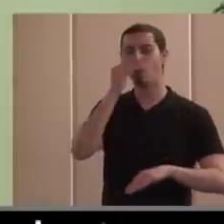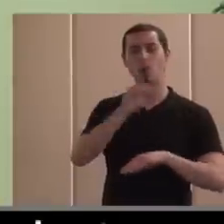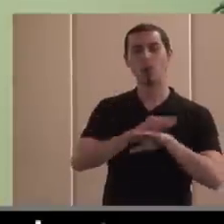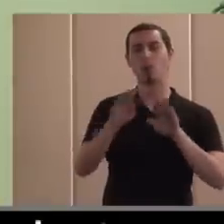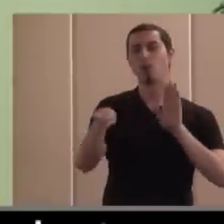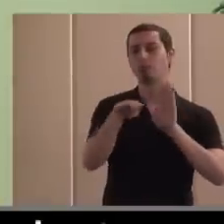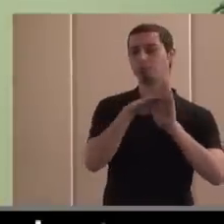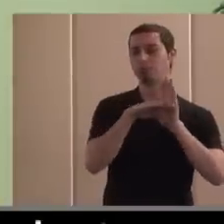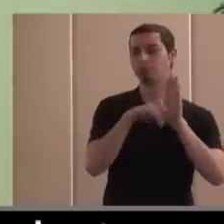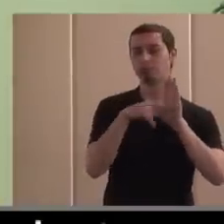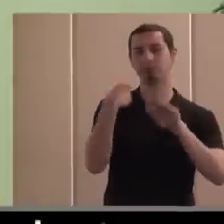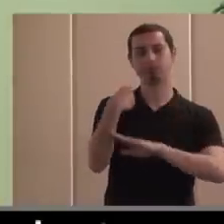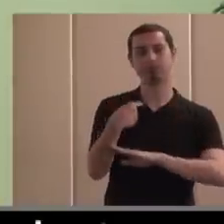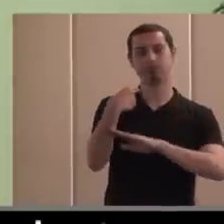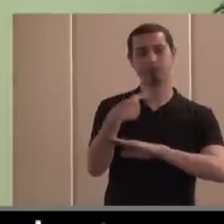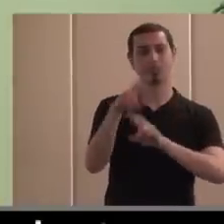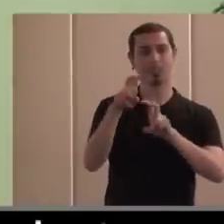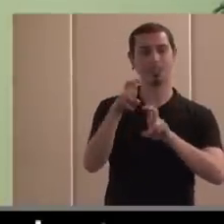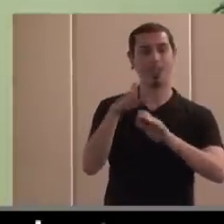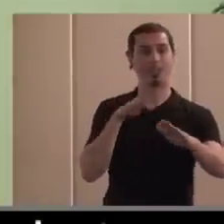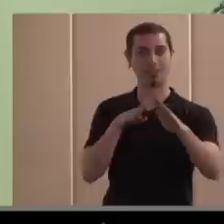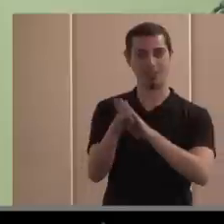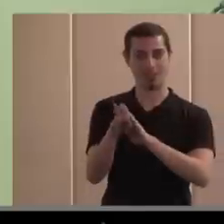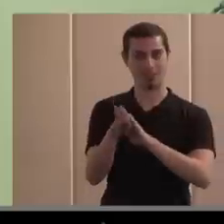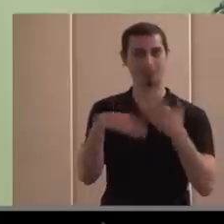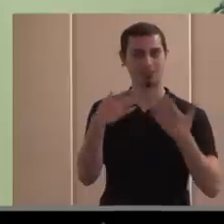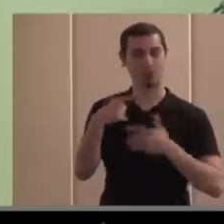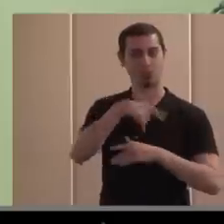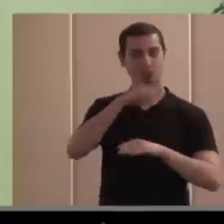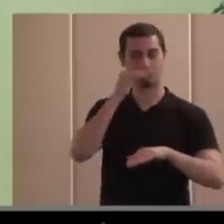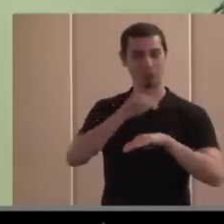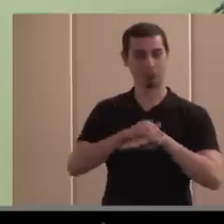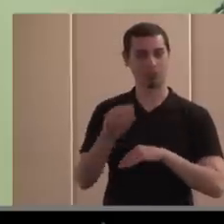son obligados para nosotros que son los temas la cuestión de la accesibilidad en lo tecnológico